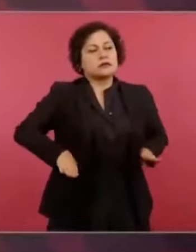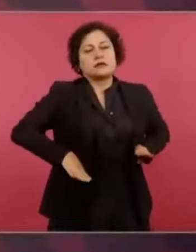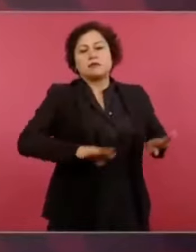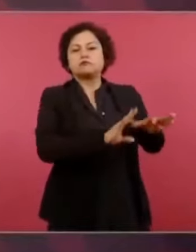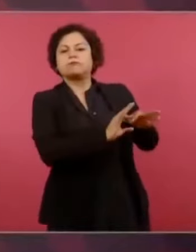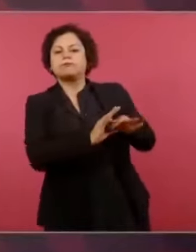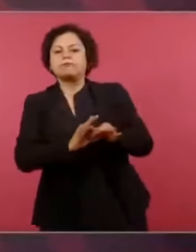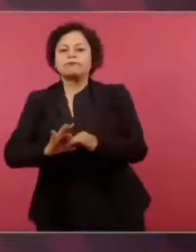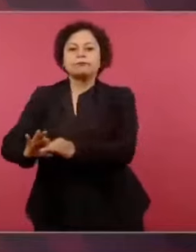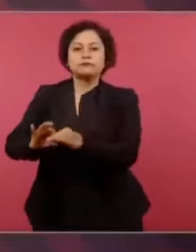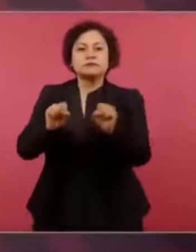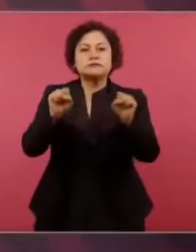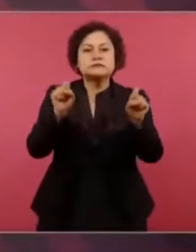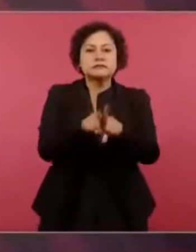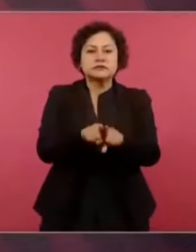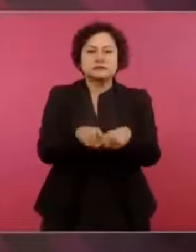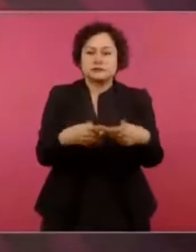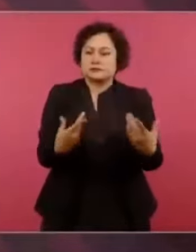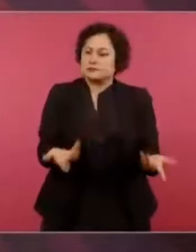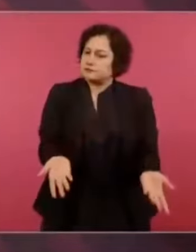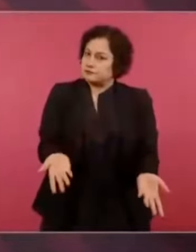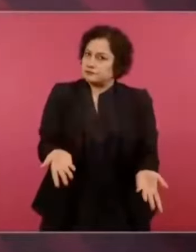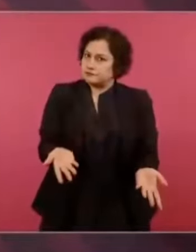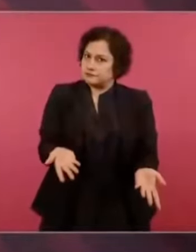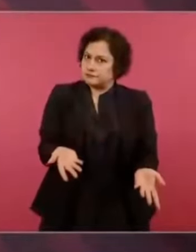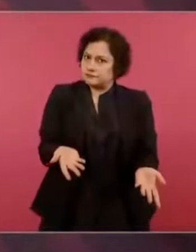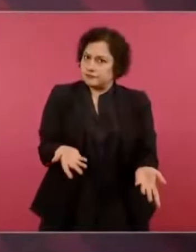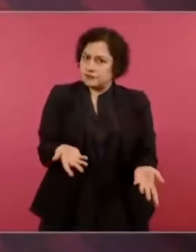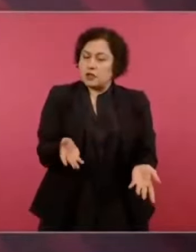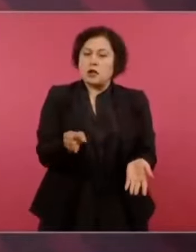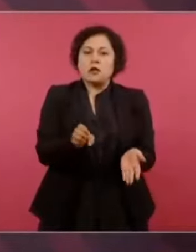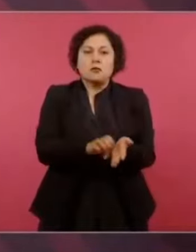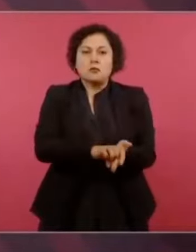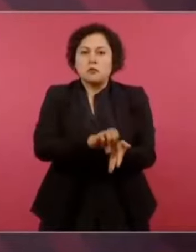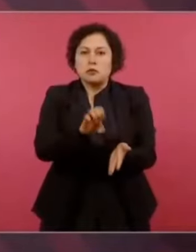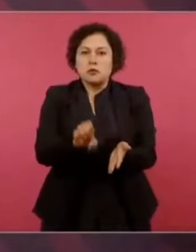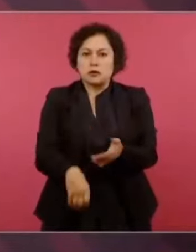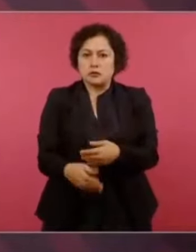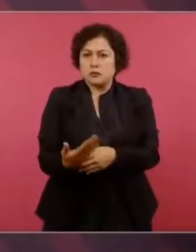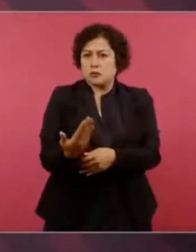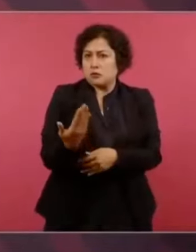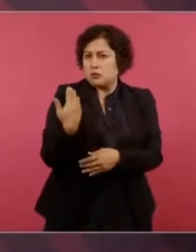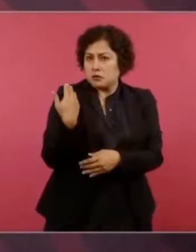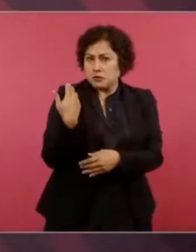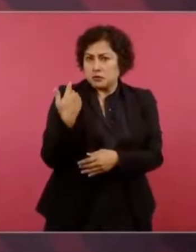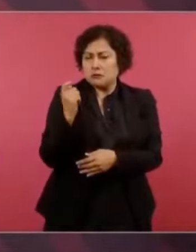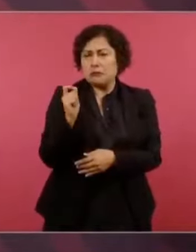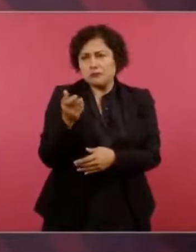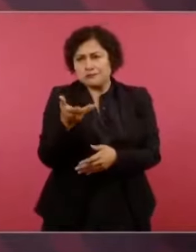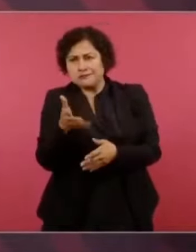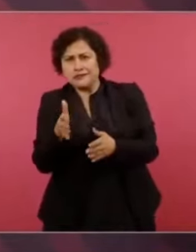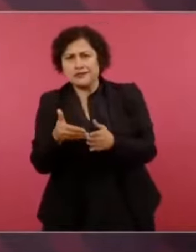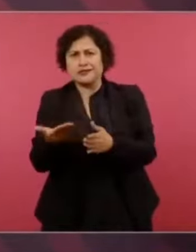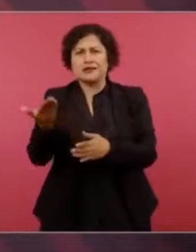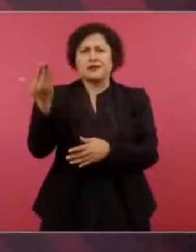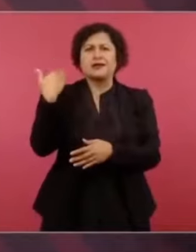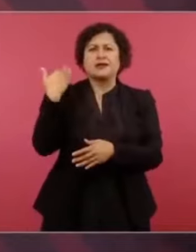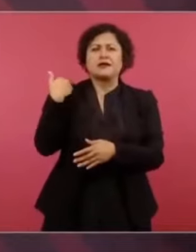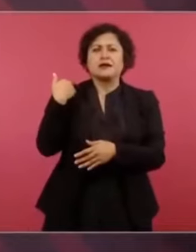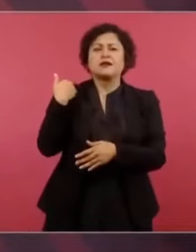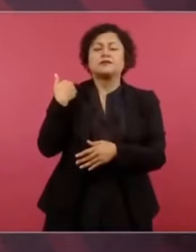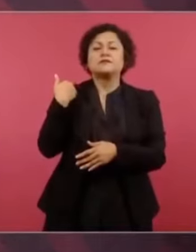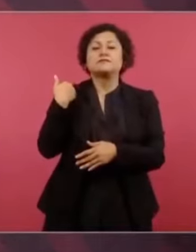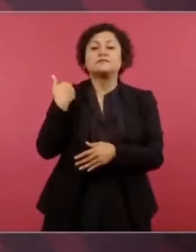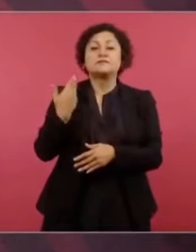Bueno, hasta hace relativamente poco un candidato a la presidencia